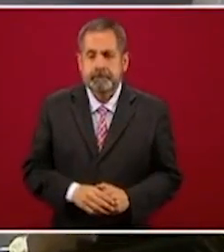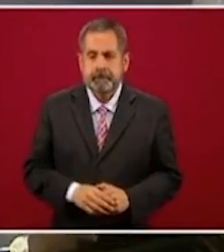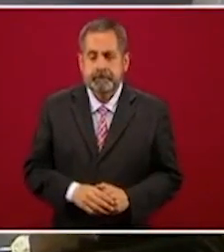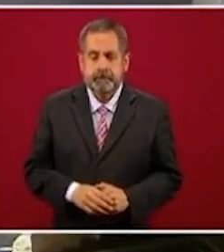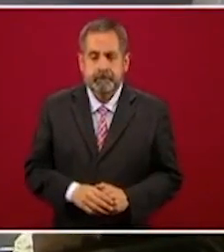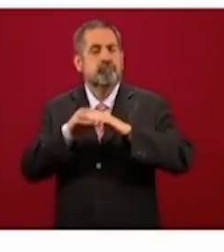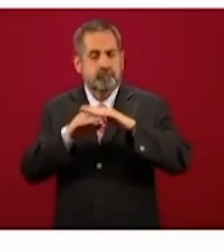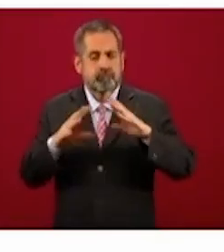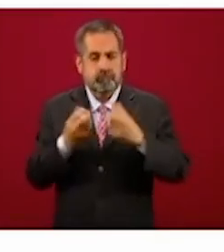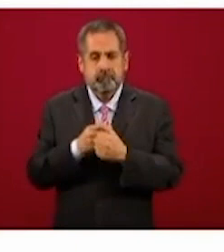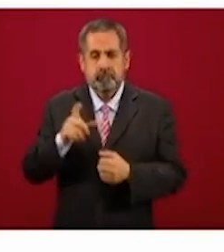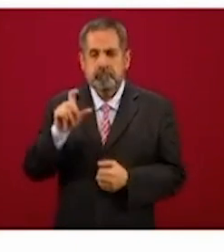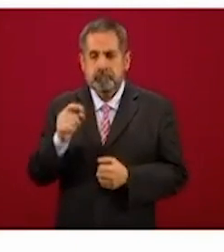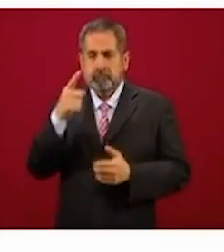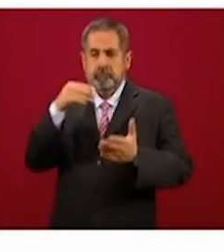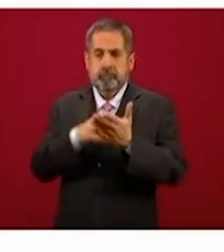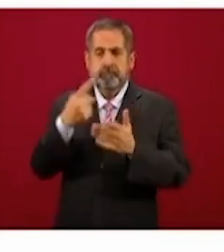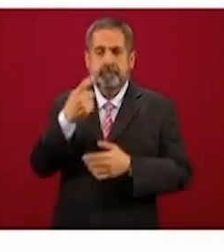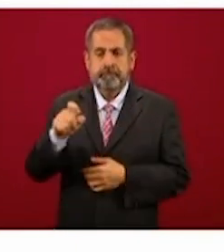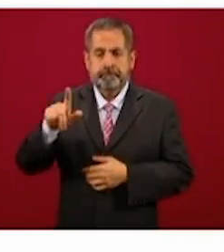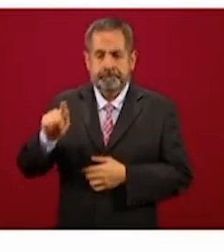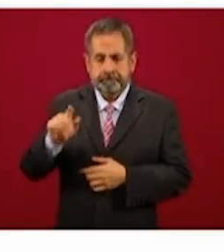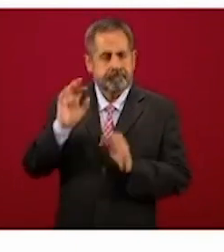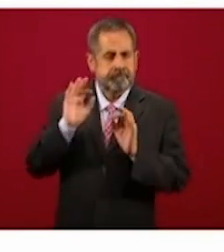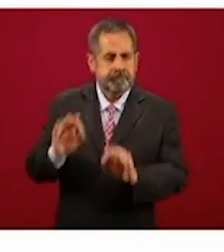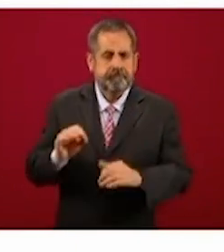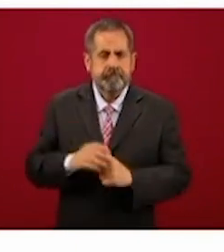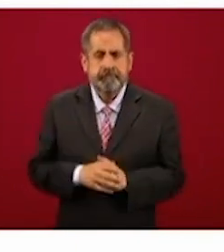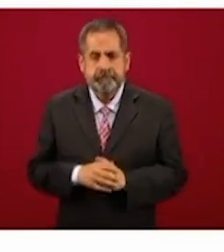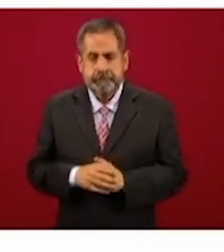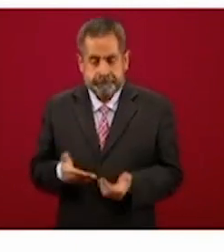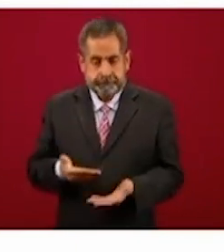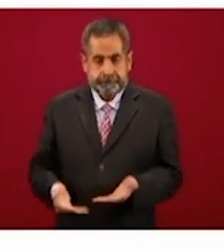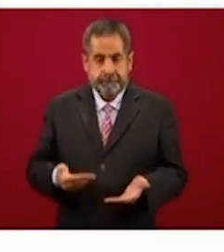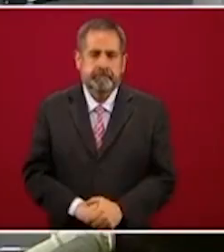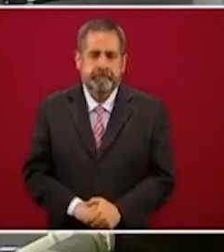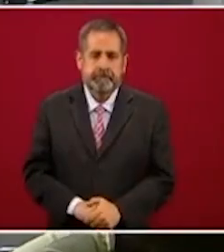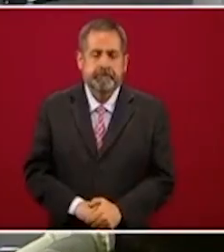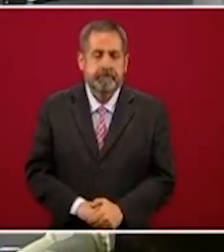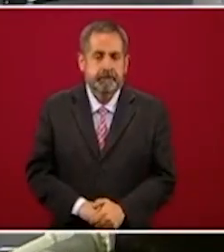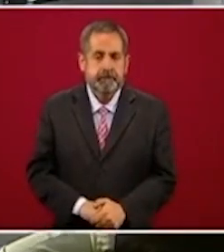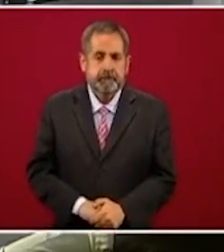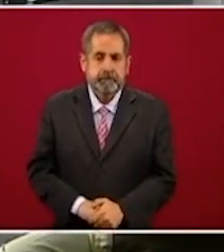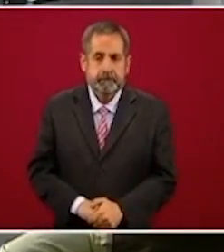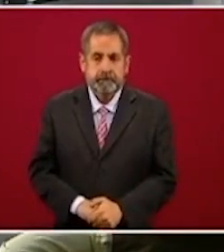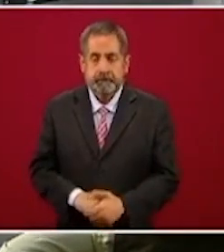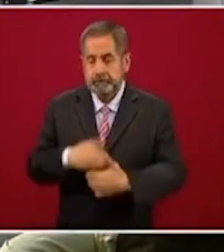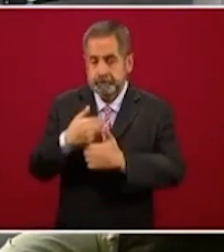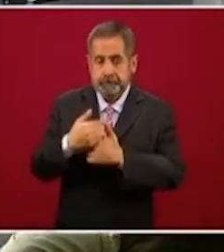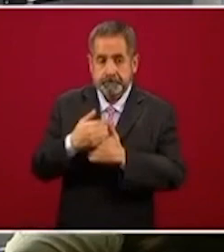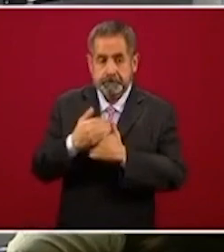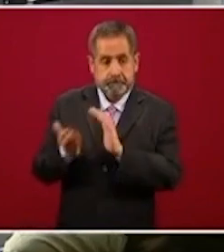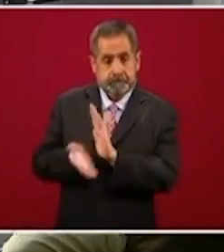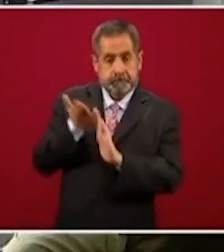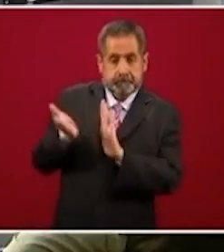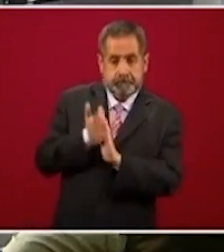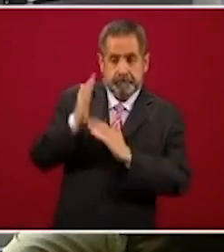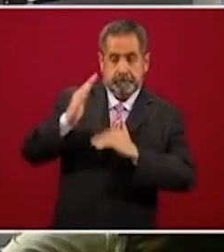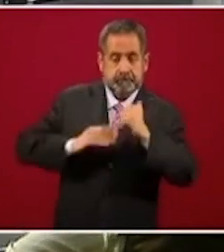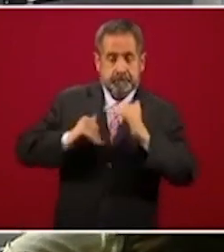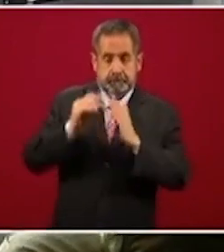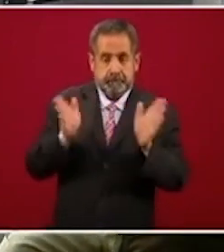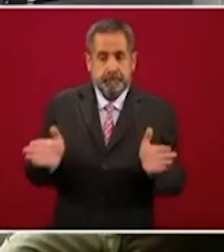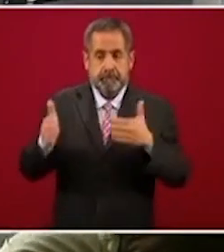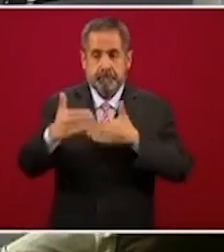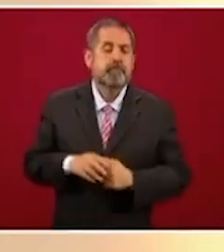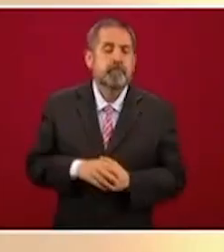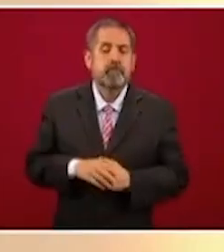de la Guardia Nacional, adhiriendo a 21.170 nuevos elementos. Se espera alcanzar la misma cantidad este año para que en